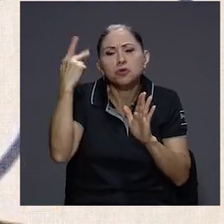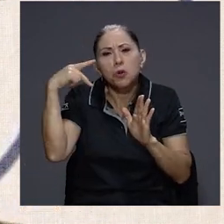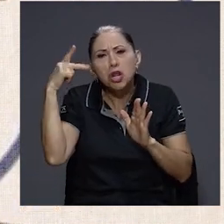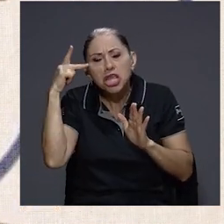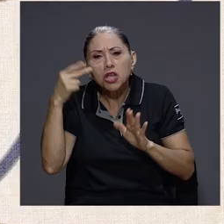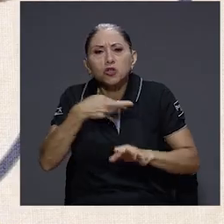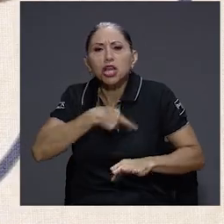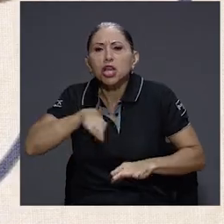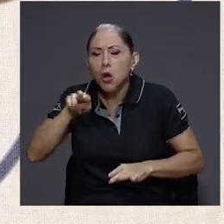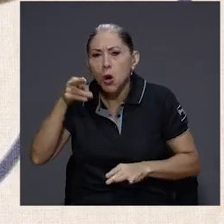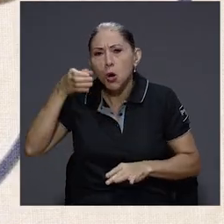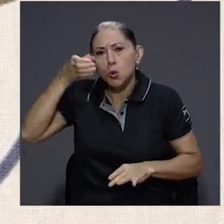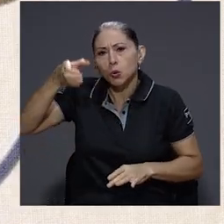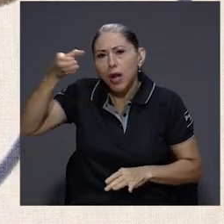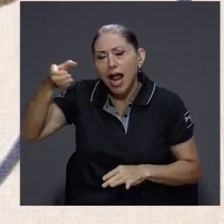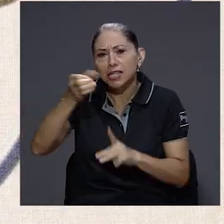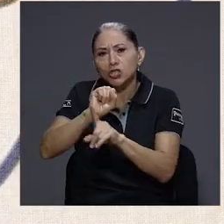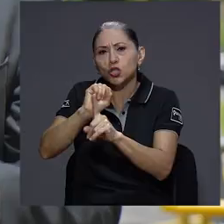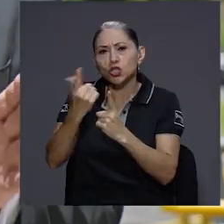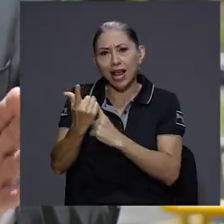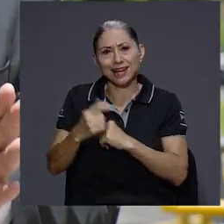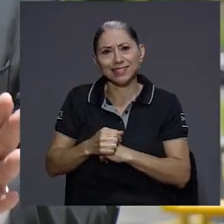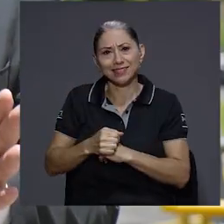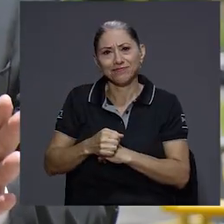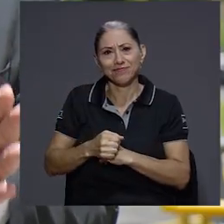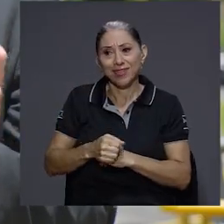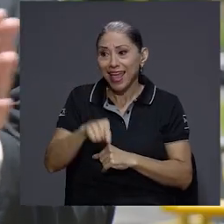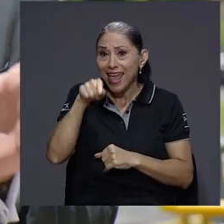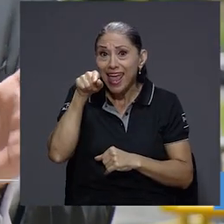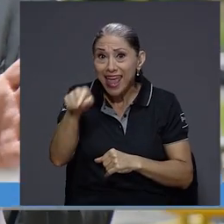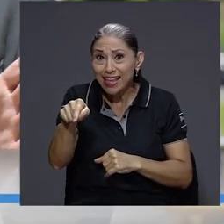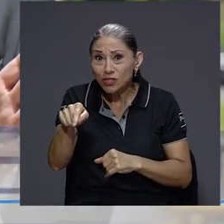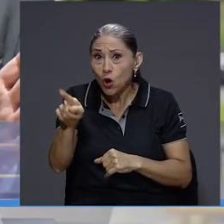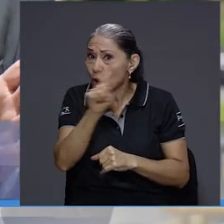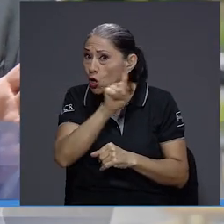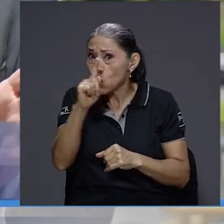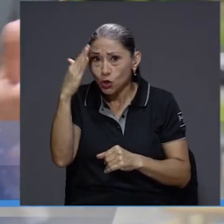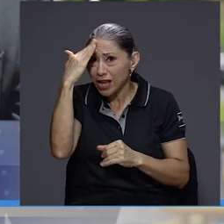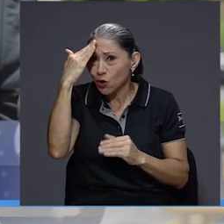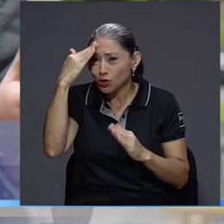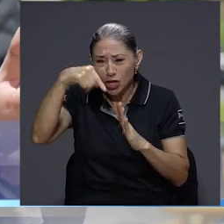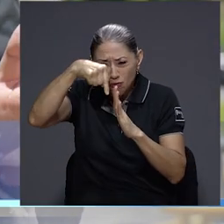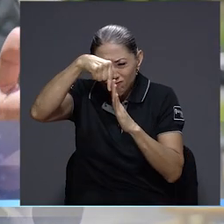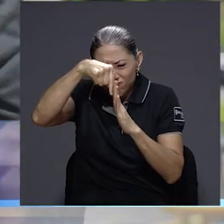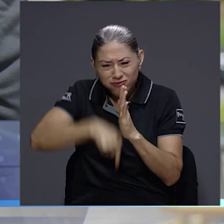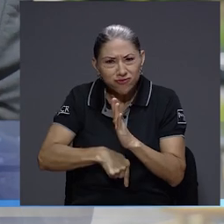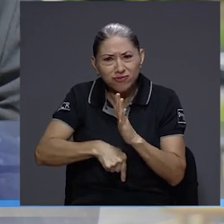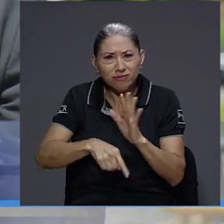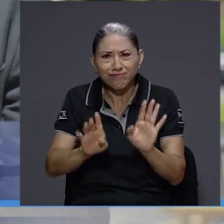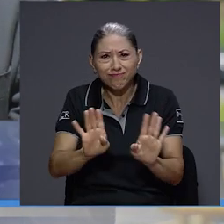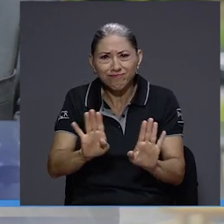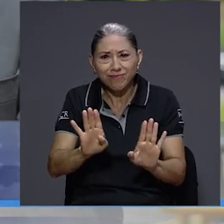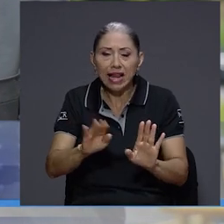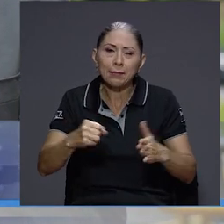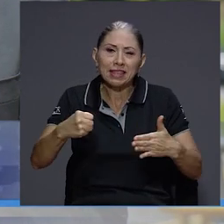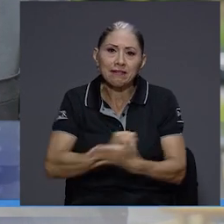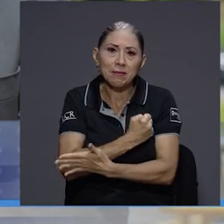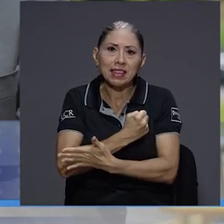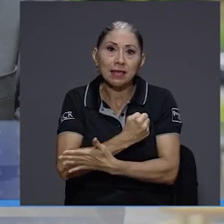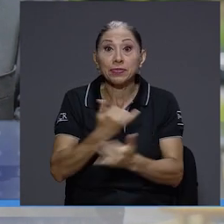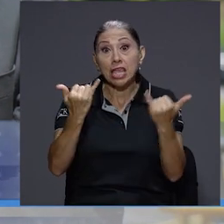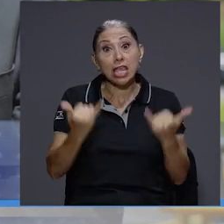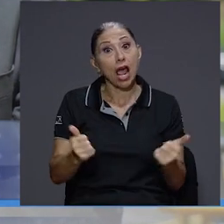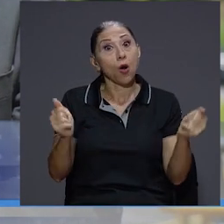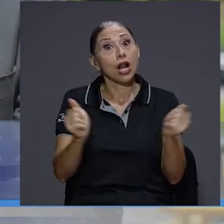religiosos, culturales, sociales, etc. no se ha conocido en toda su extensión, lamentablemente. Y la coyuntura del